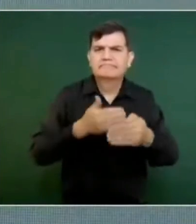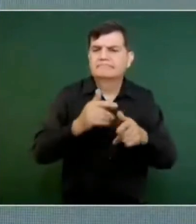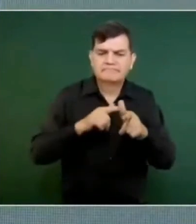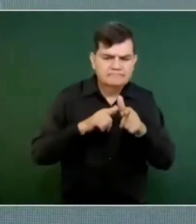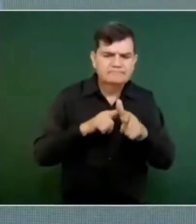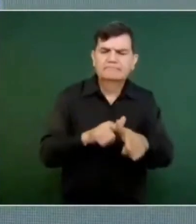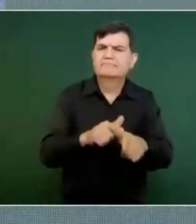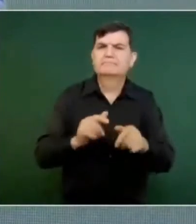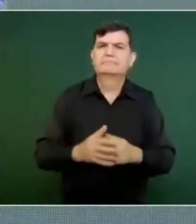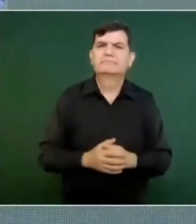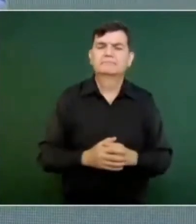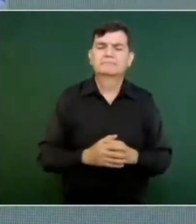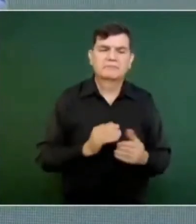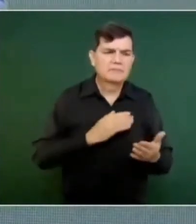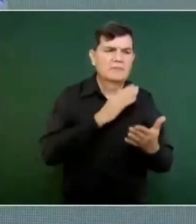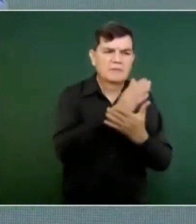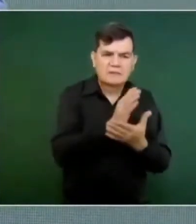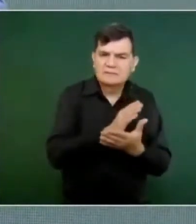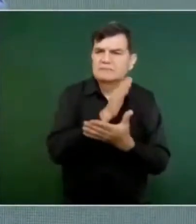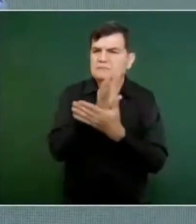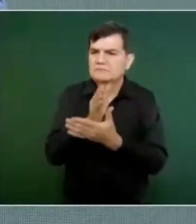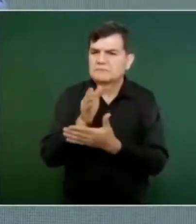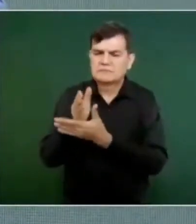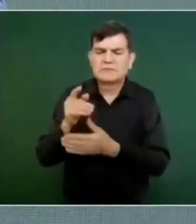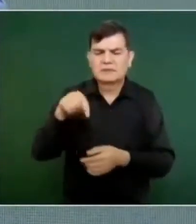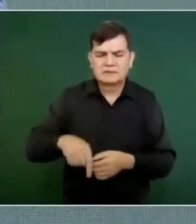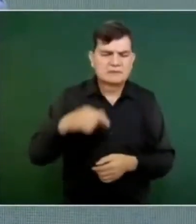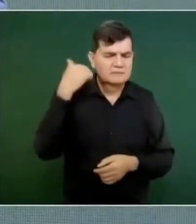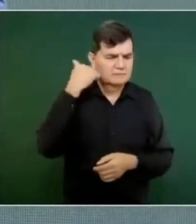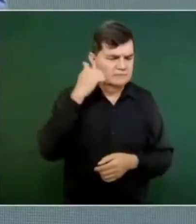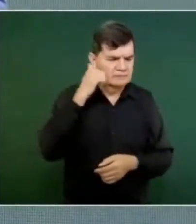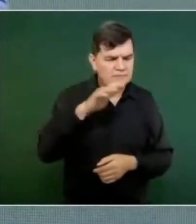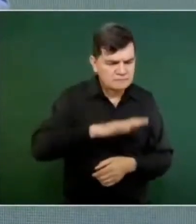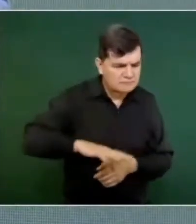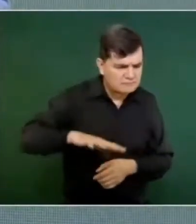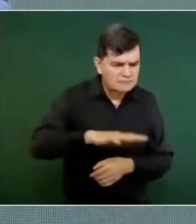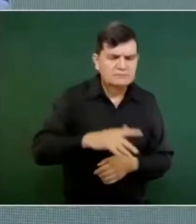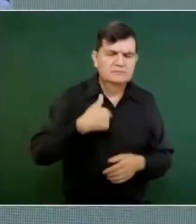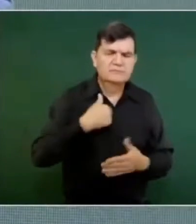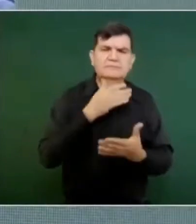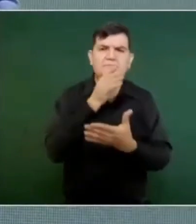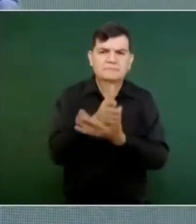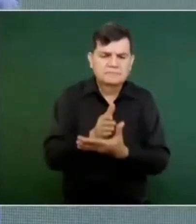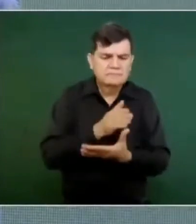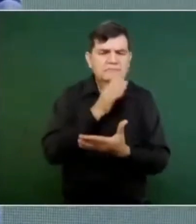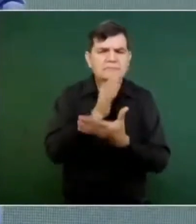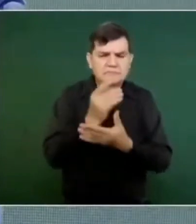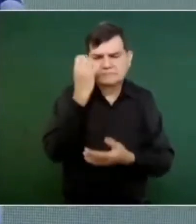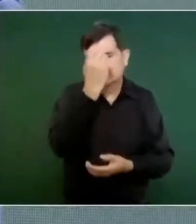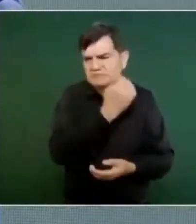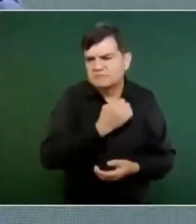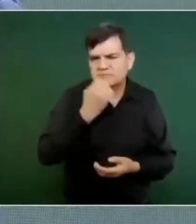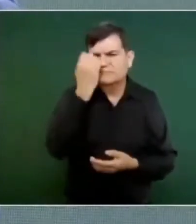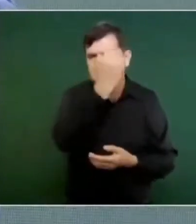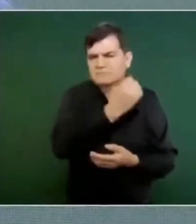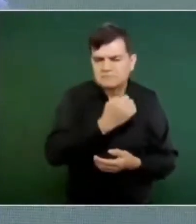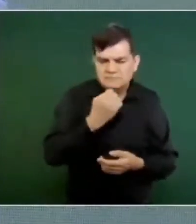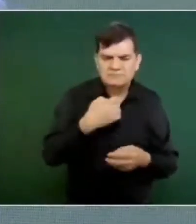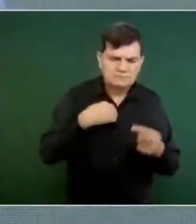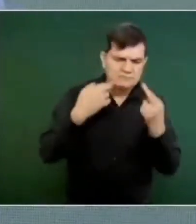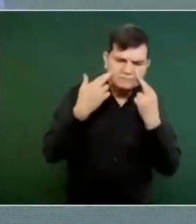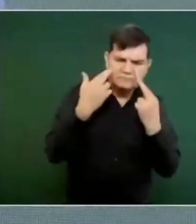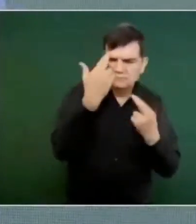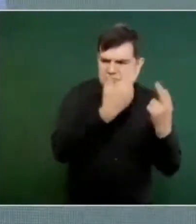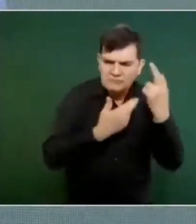visitando Acapulco para evaluar junto con